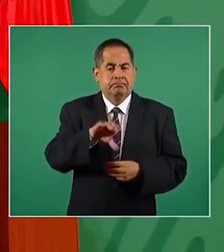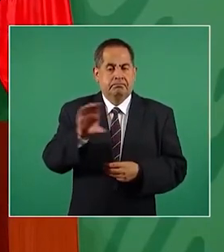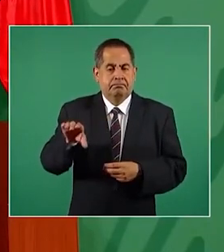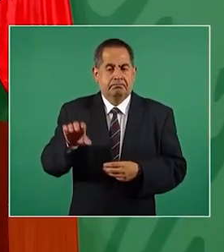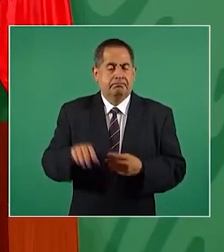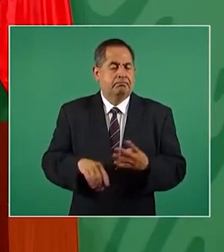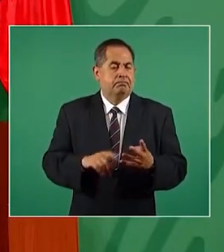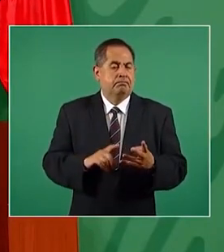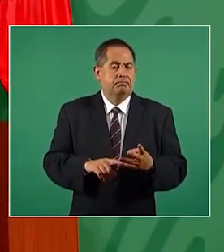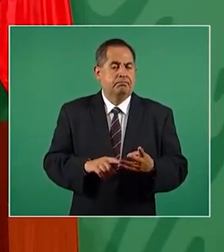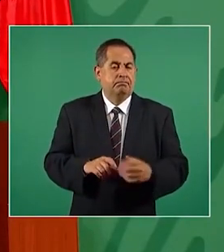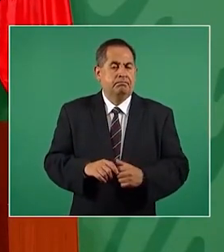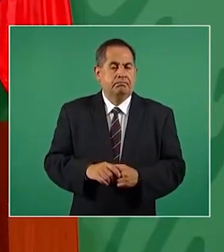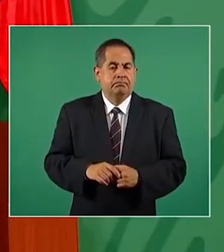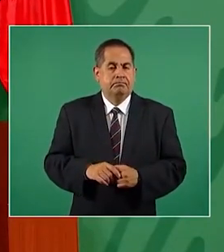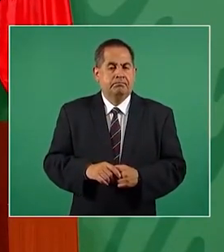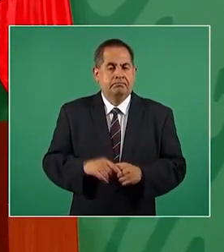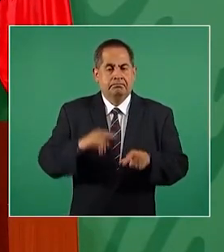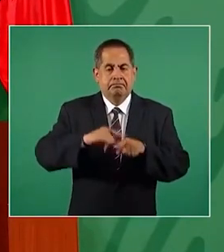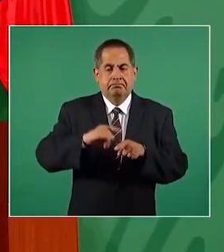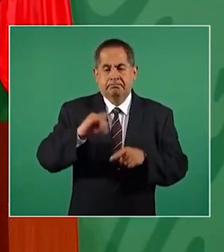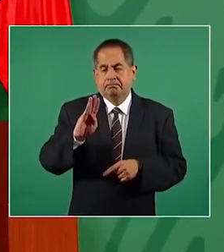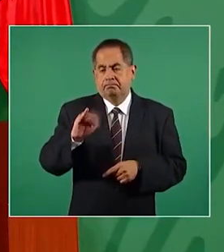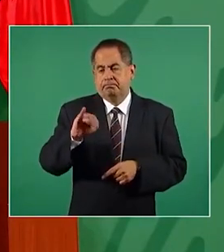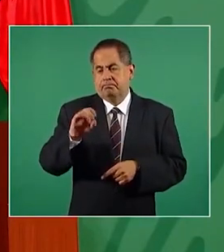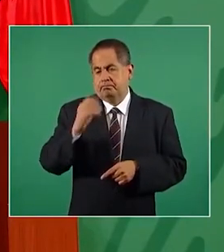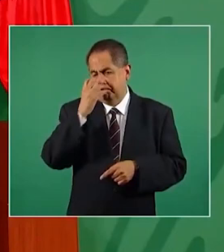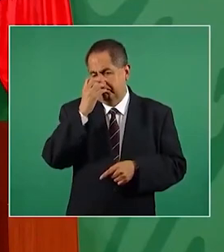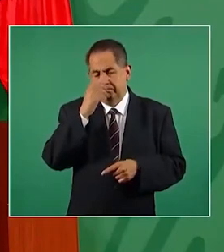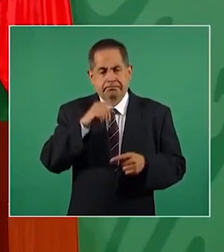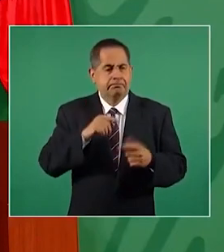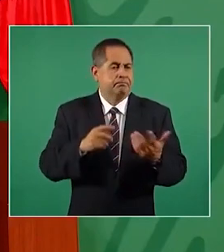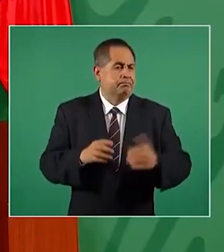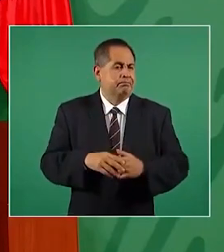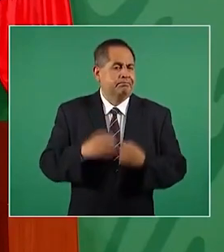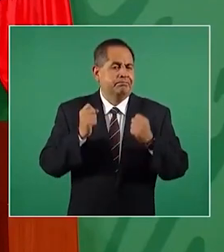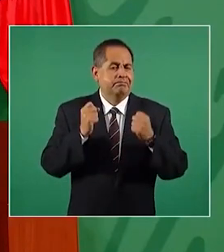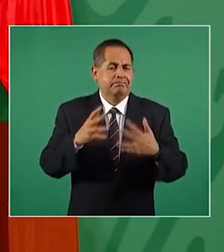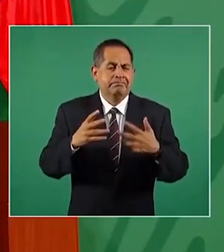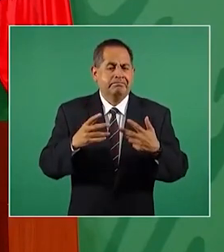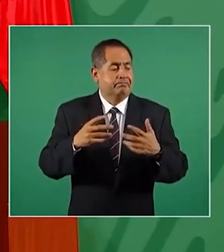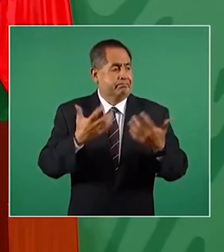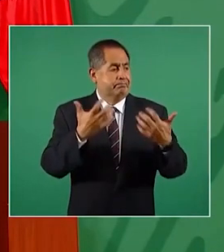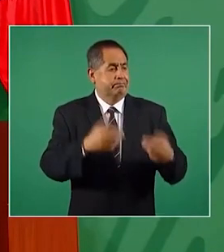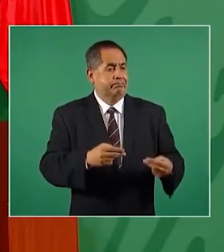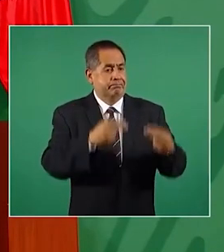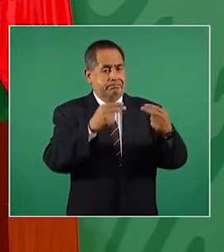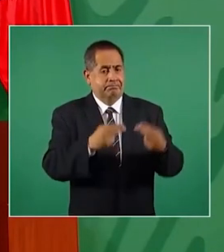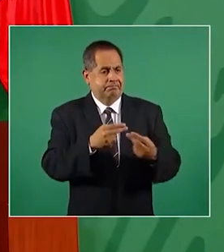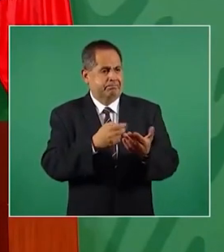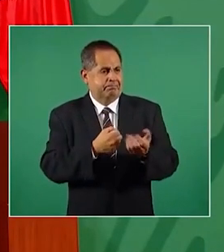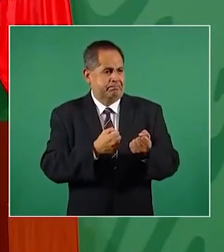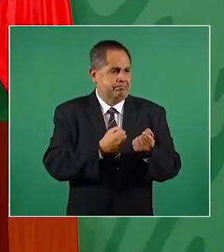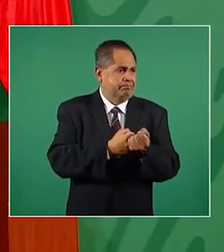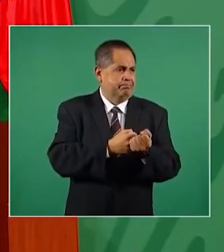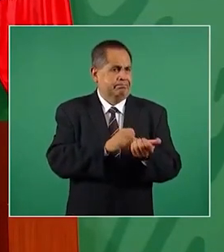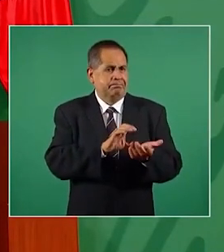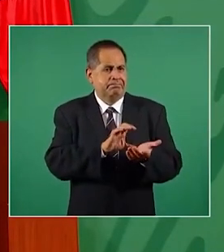Bimbo muchas de estas empresas que